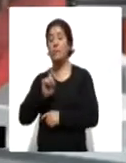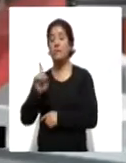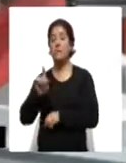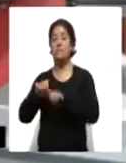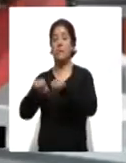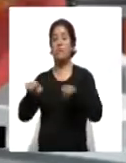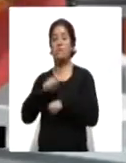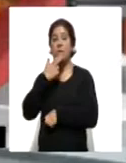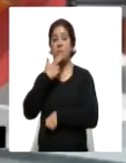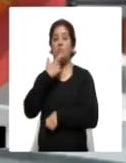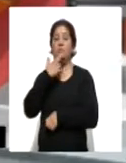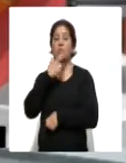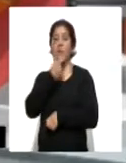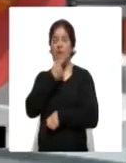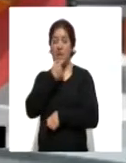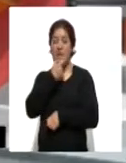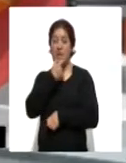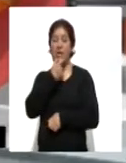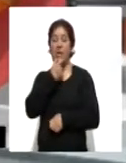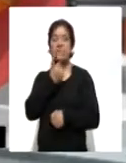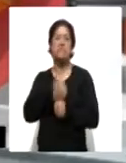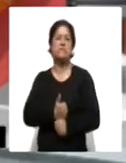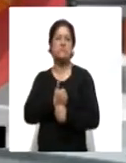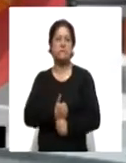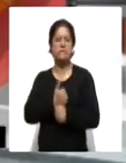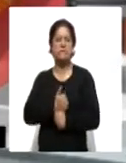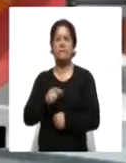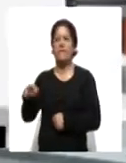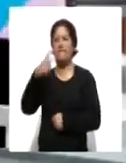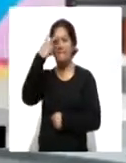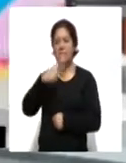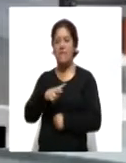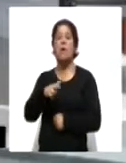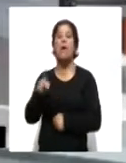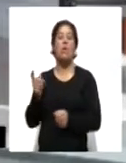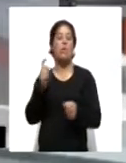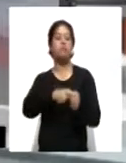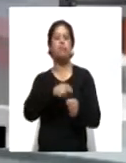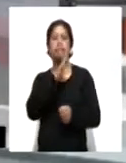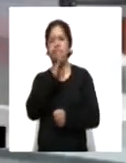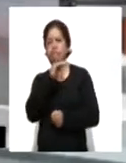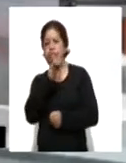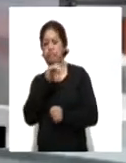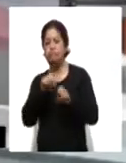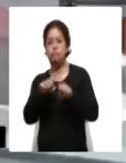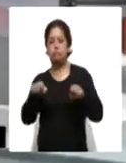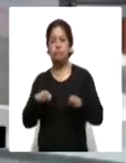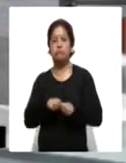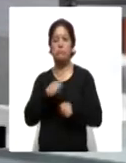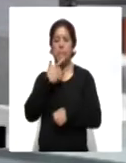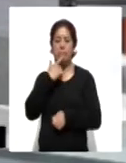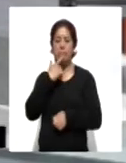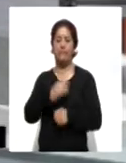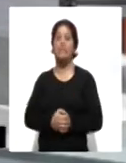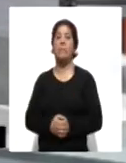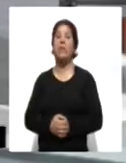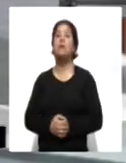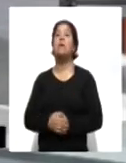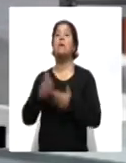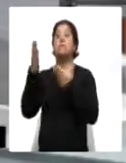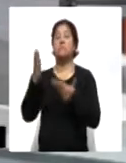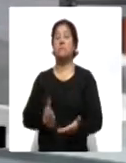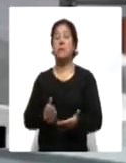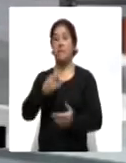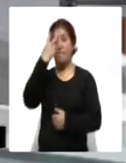.916 personas se han recuperado de COVID